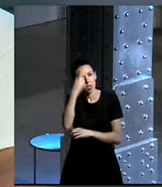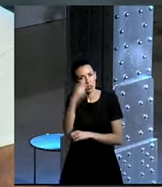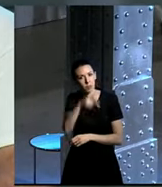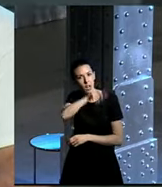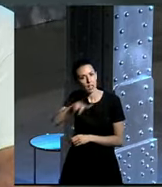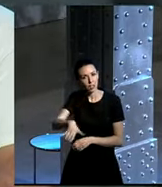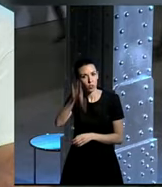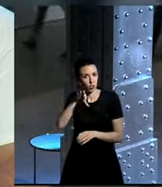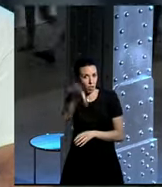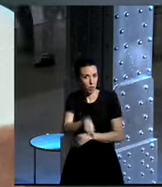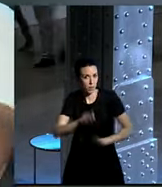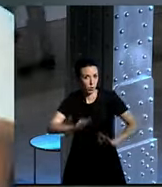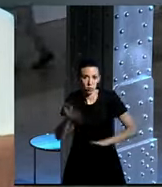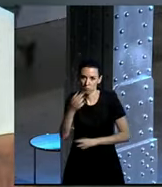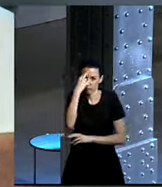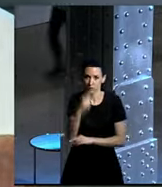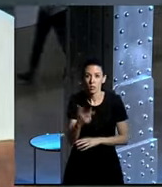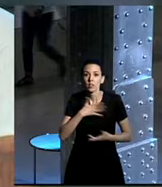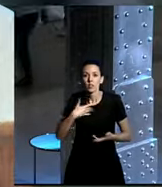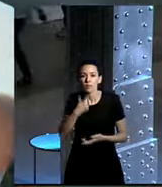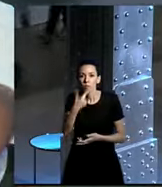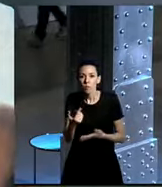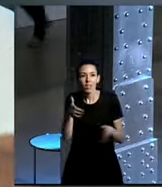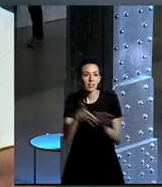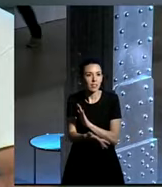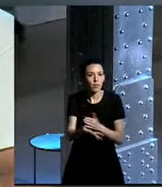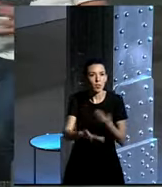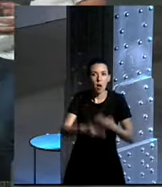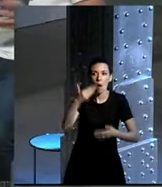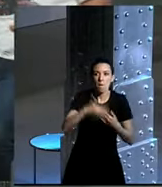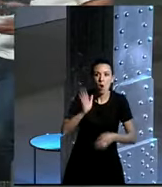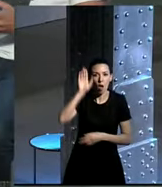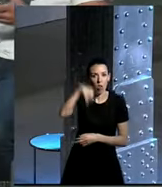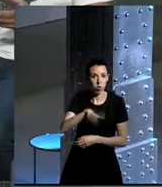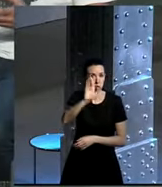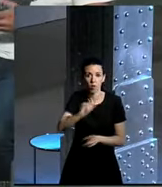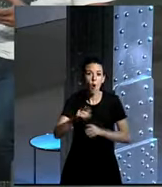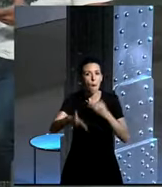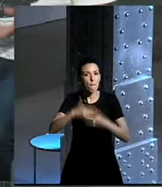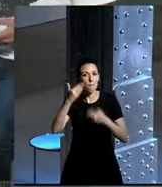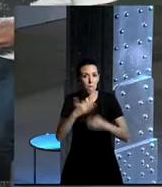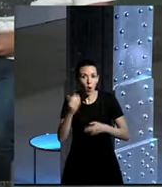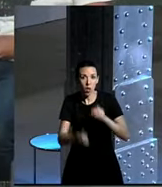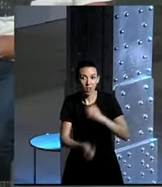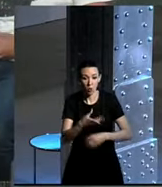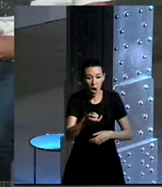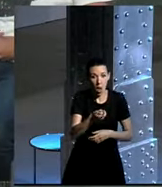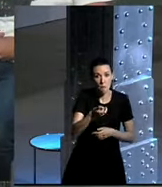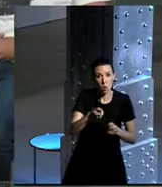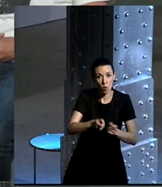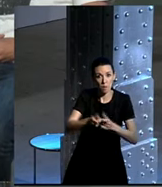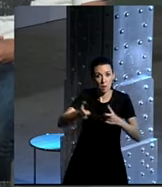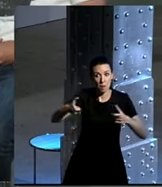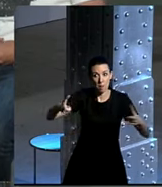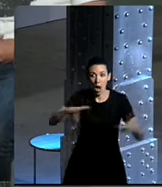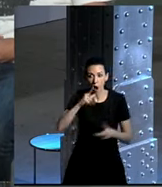gente sus decisiones de compra, ¿no? Sí, sí, por supuesto. Pero lo que quiero decir es que no es una moda de arriba-abajos, y acaso será una moda creada de abajo-arriba que los cazadores de tendencia se han dado